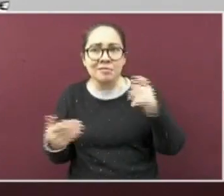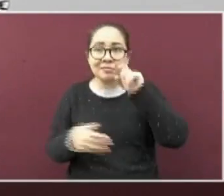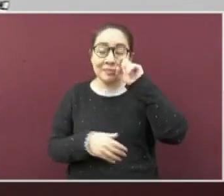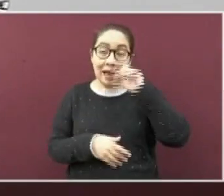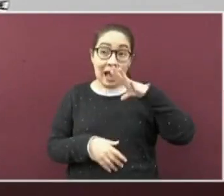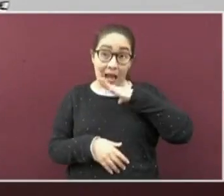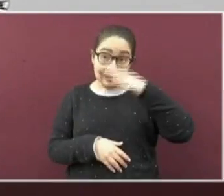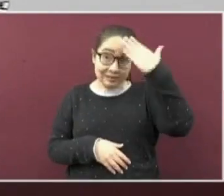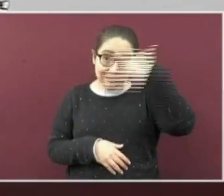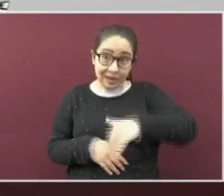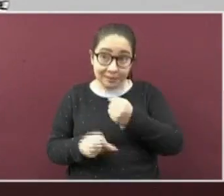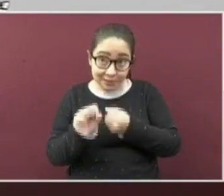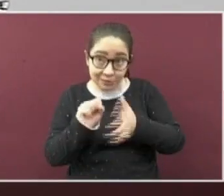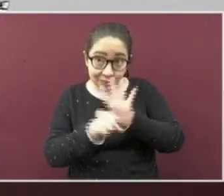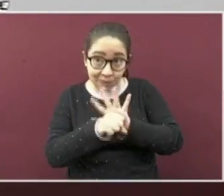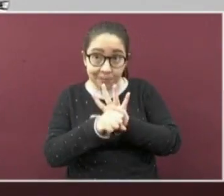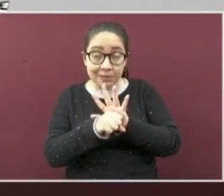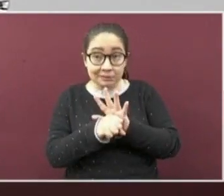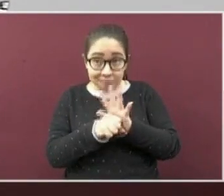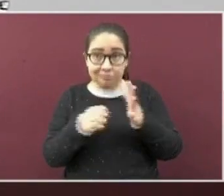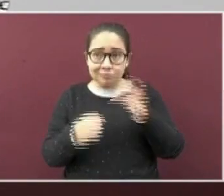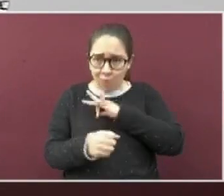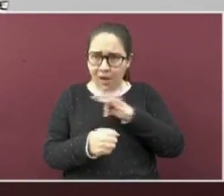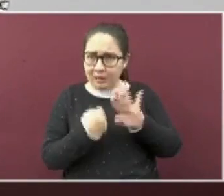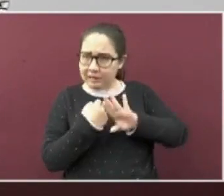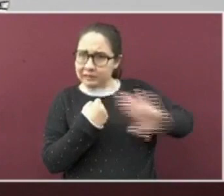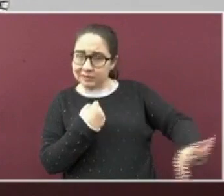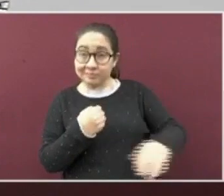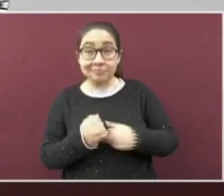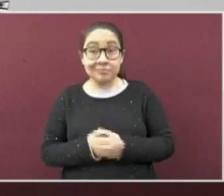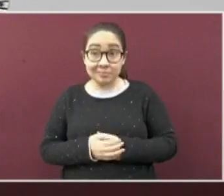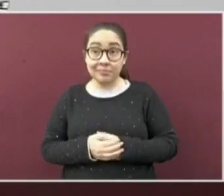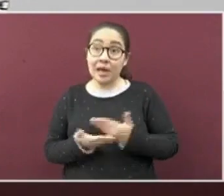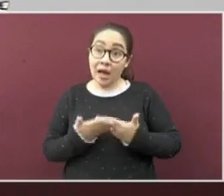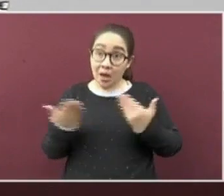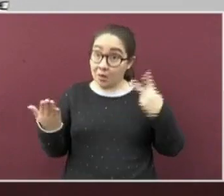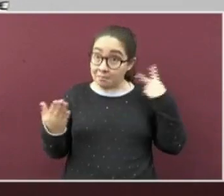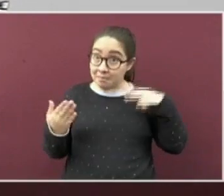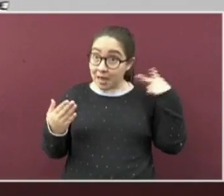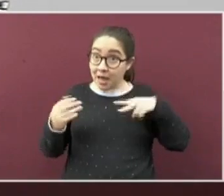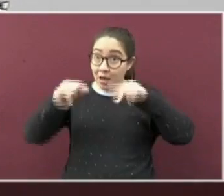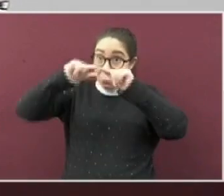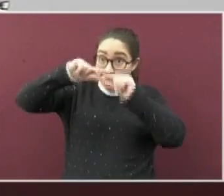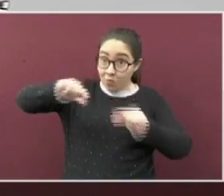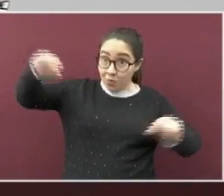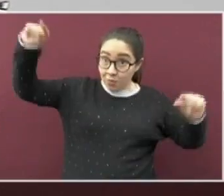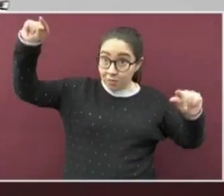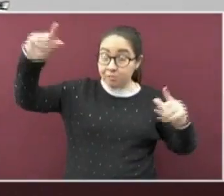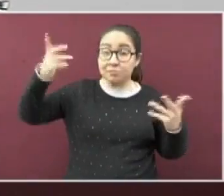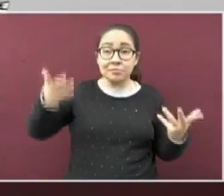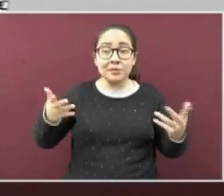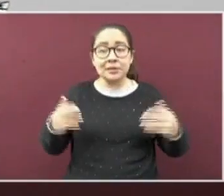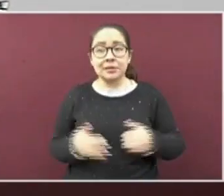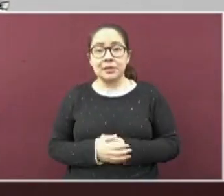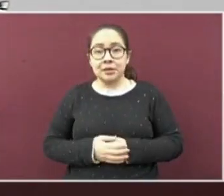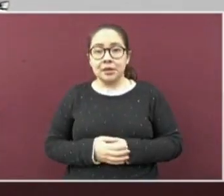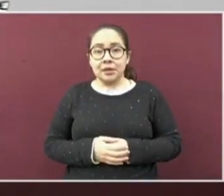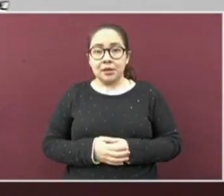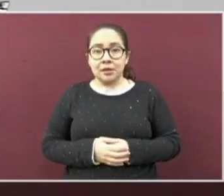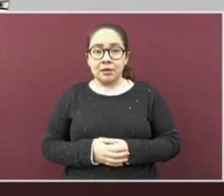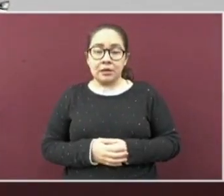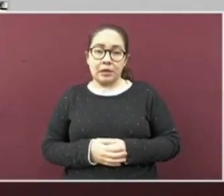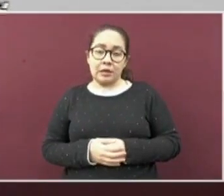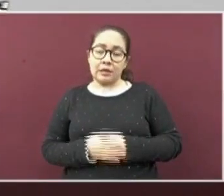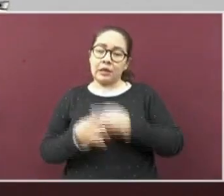epidemia de SARS-CoV-2, como está sucediendo en el estado. Por el bienestar de nosotros